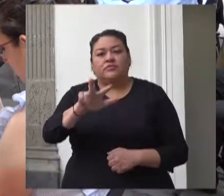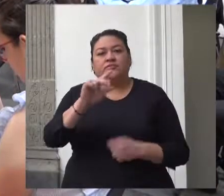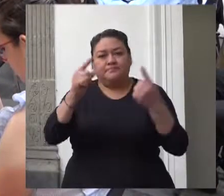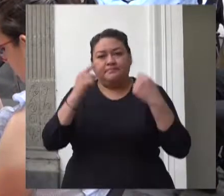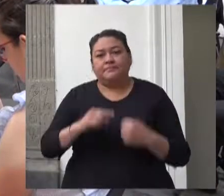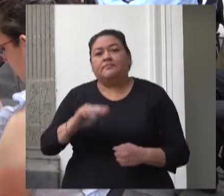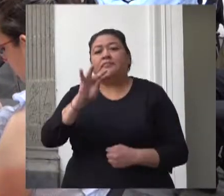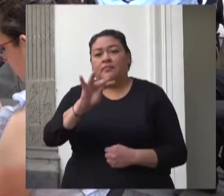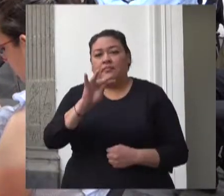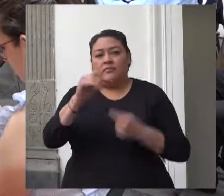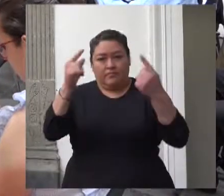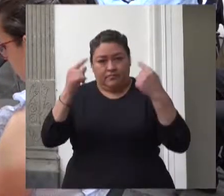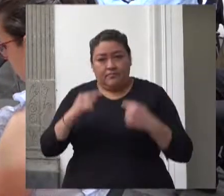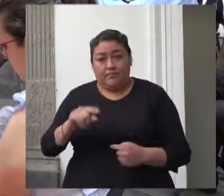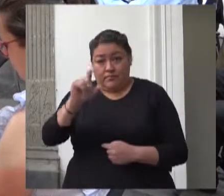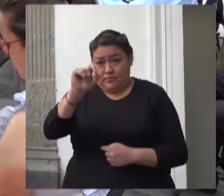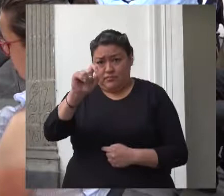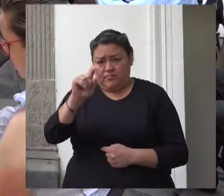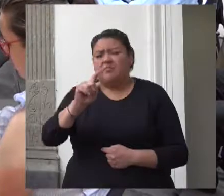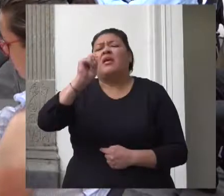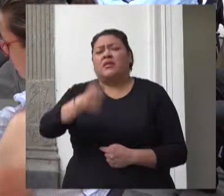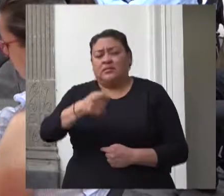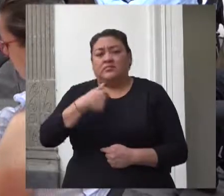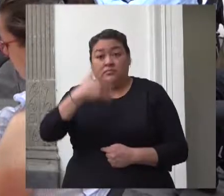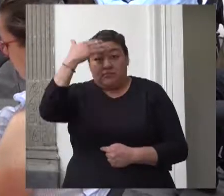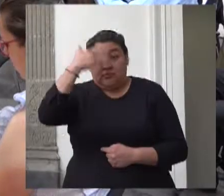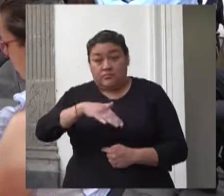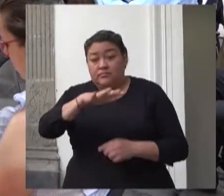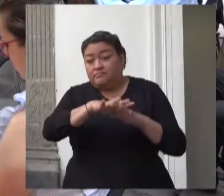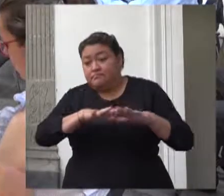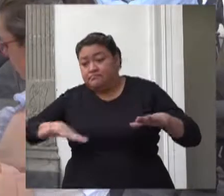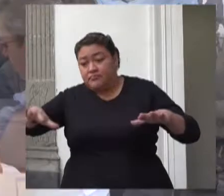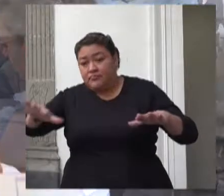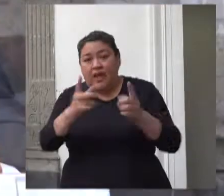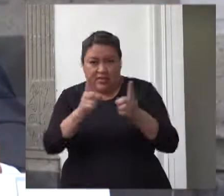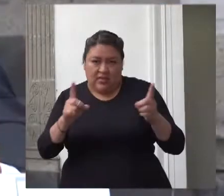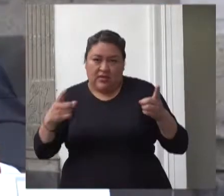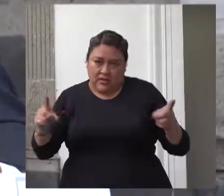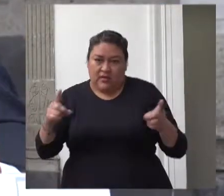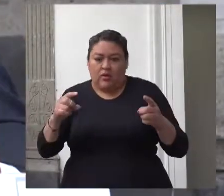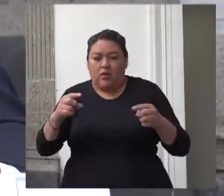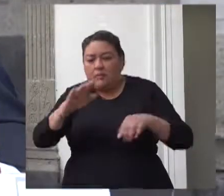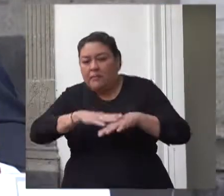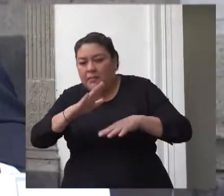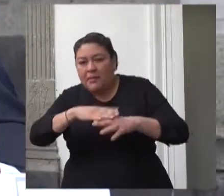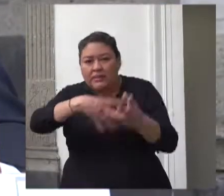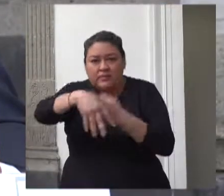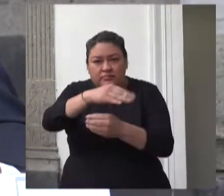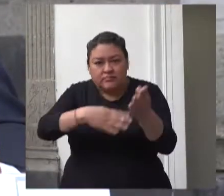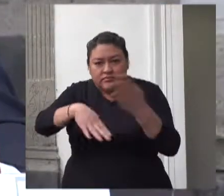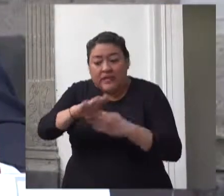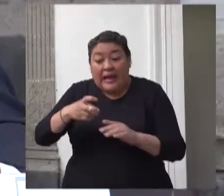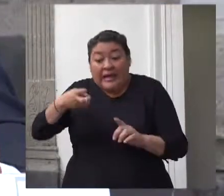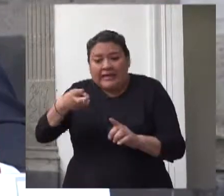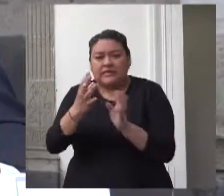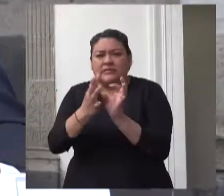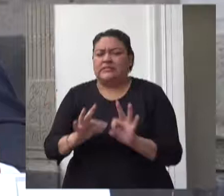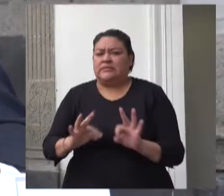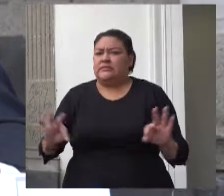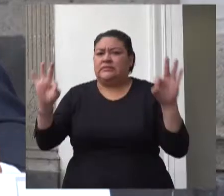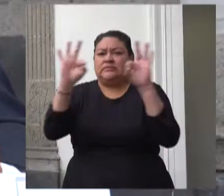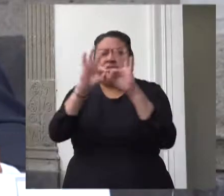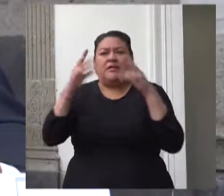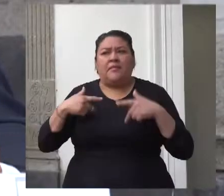los programas y recursos destinados al desarrollo social son prioritarios y de interés social.